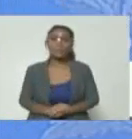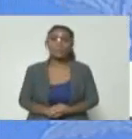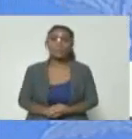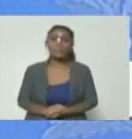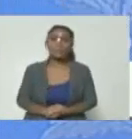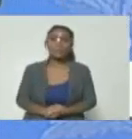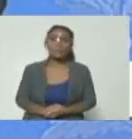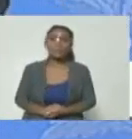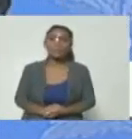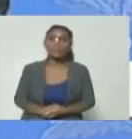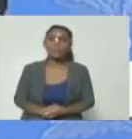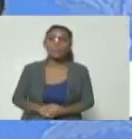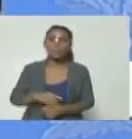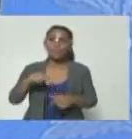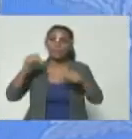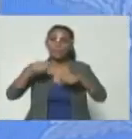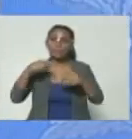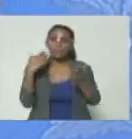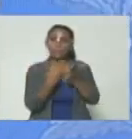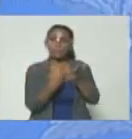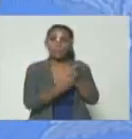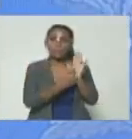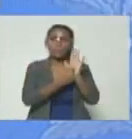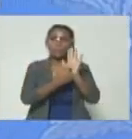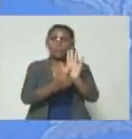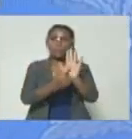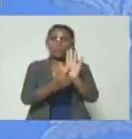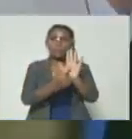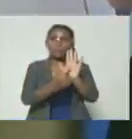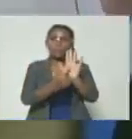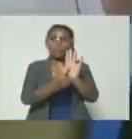Y aquí está el terrorista mayor,